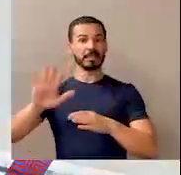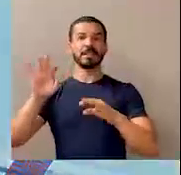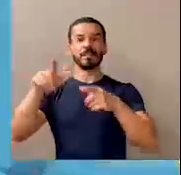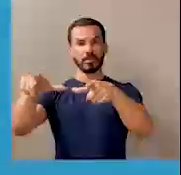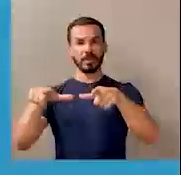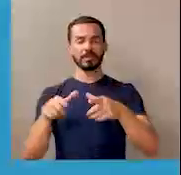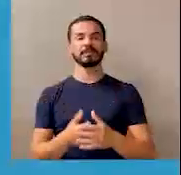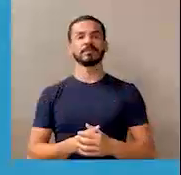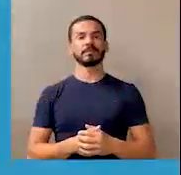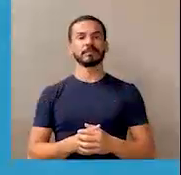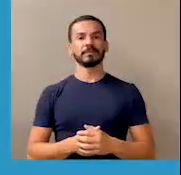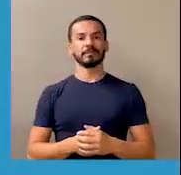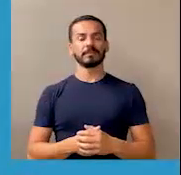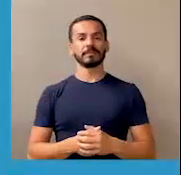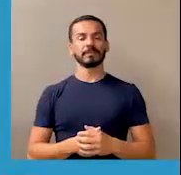zonas.